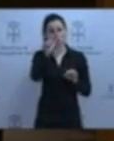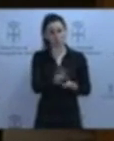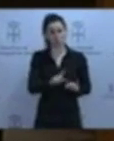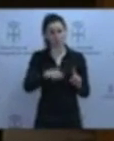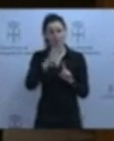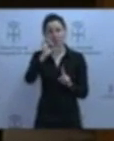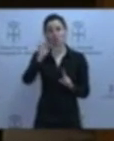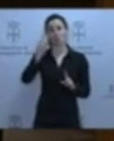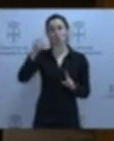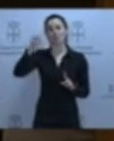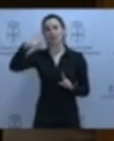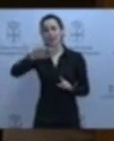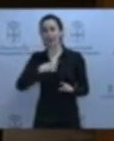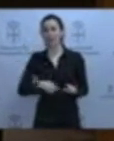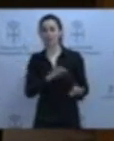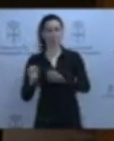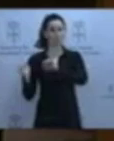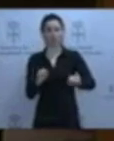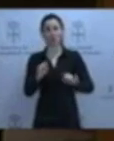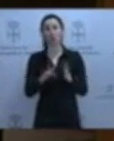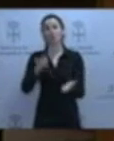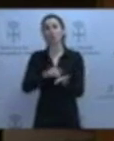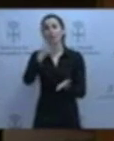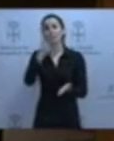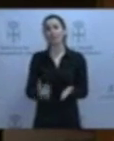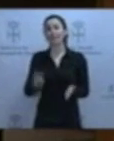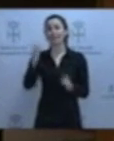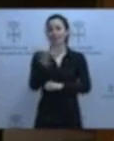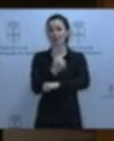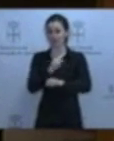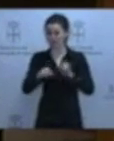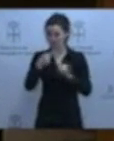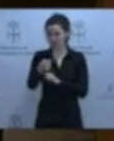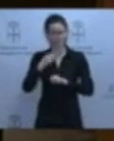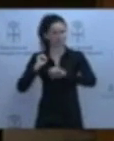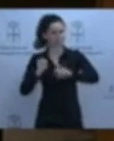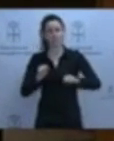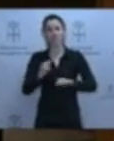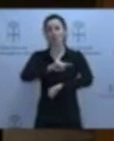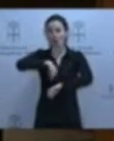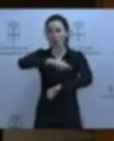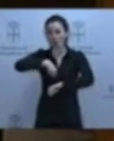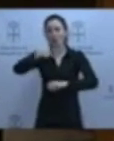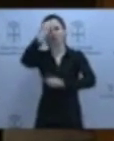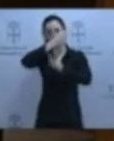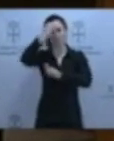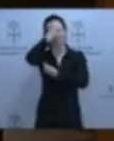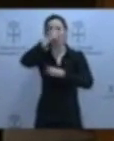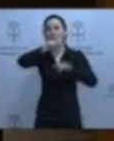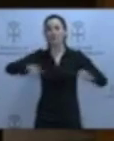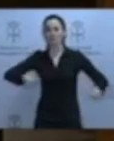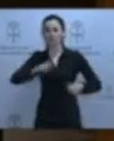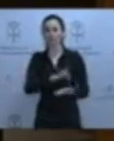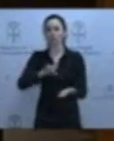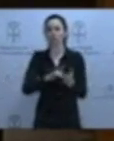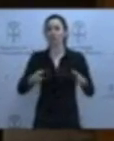en rechazar un acuerdo con Podemos para las elecciones del 20D. Pero, fíjese bien, bastan unas horas de reflexión para que dirigentes de su propio partido,